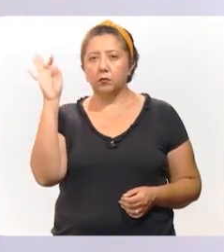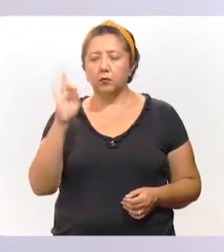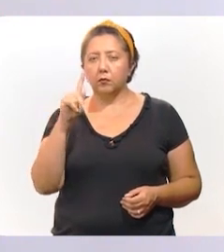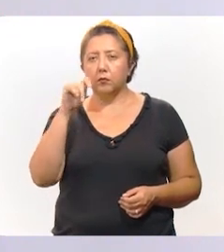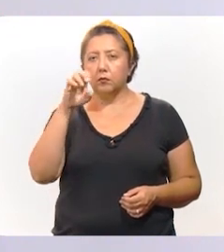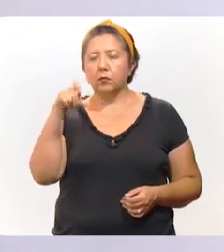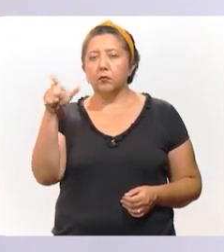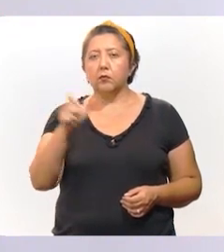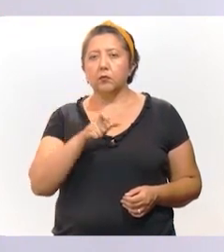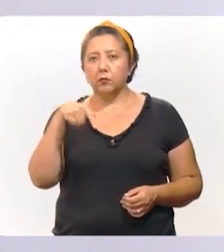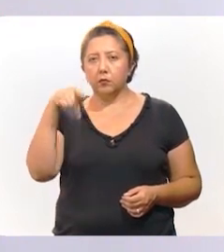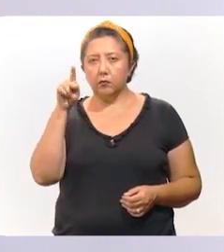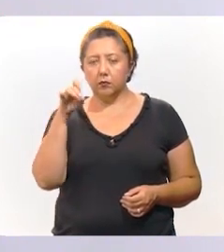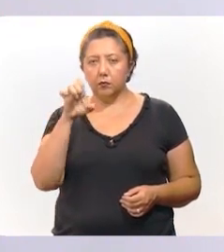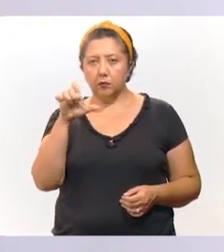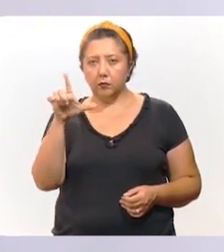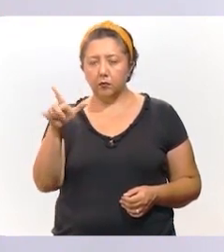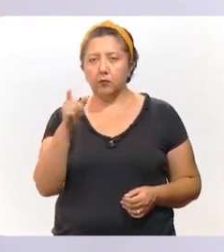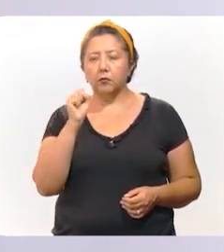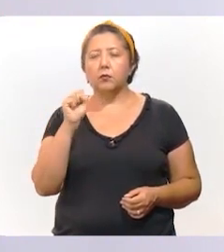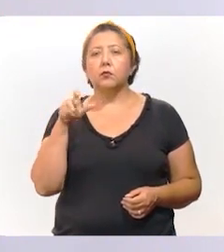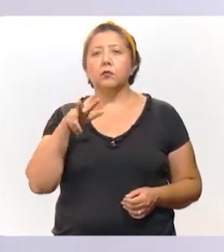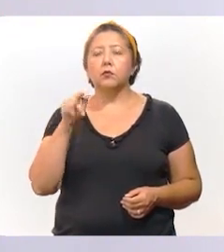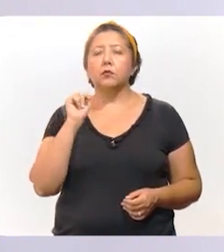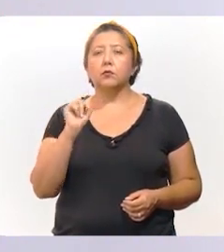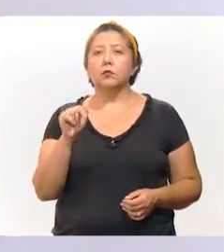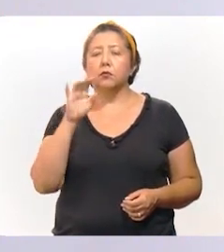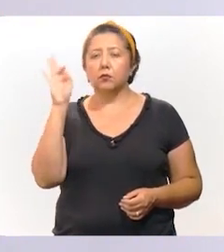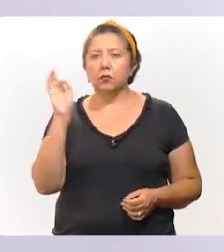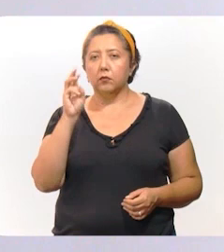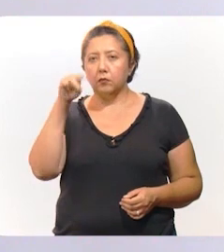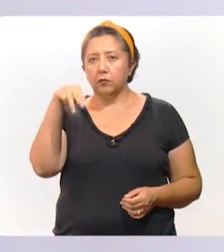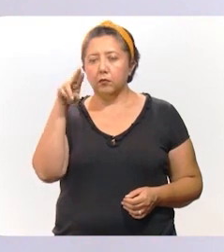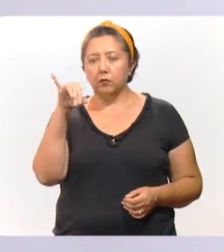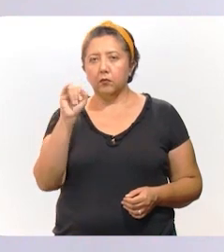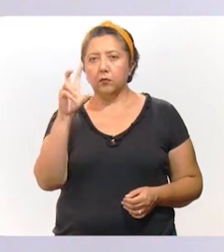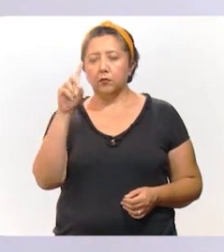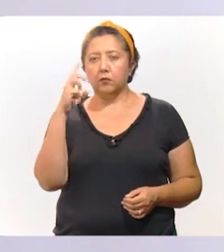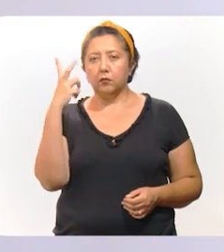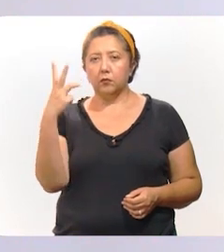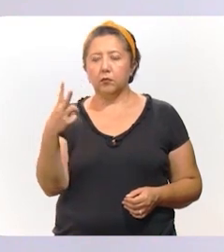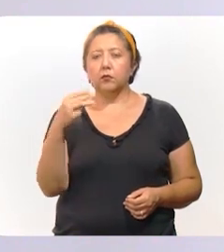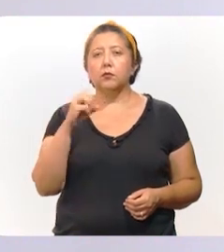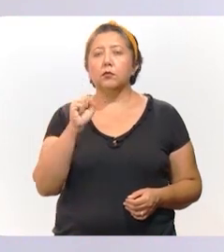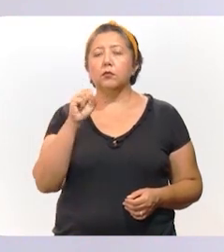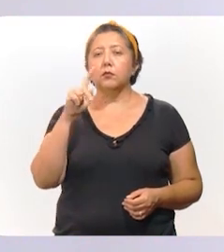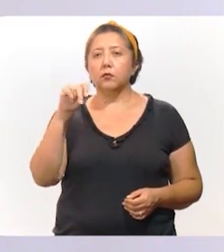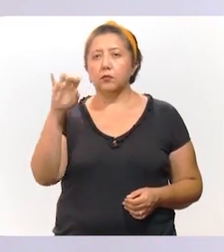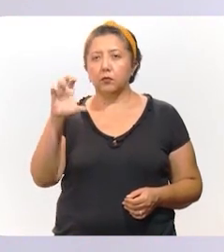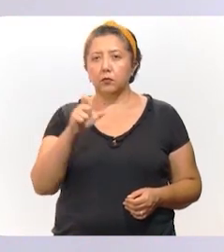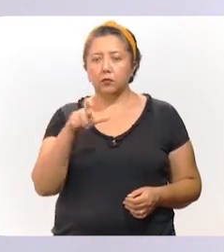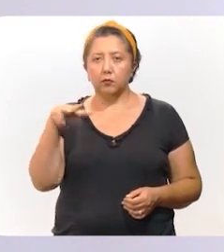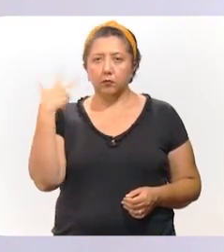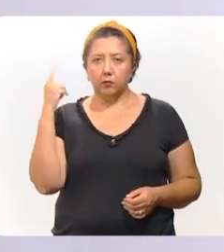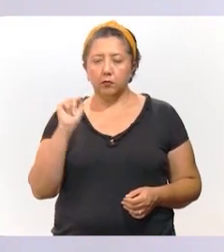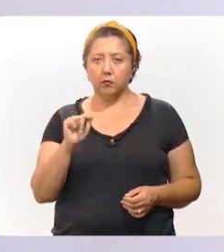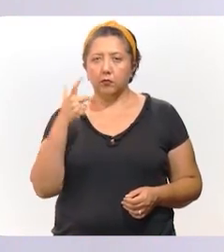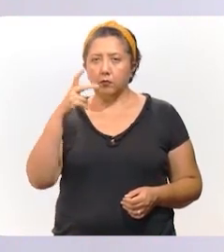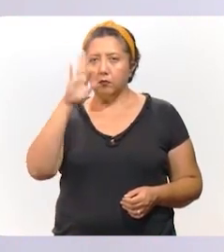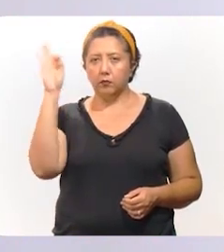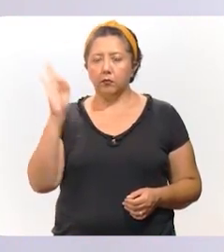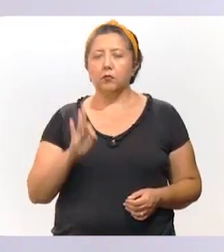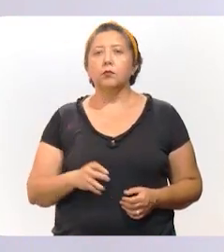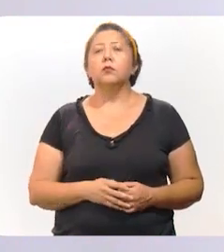Tixcacalcupul 18.8%, Maní 32% y Temash 13.8%.